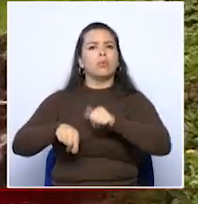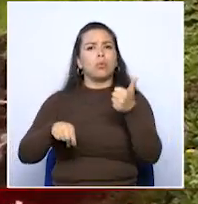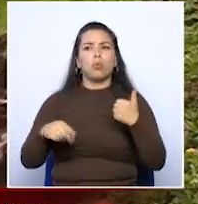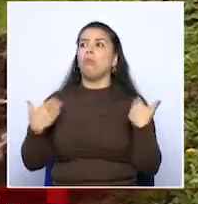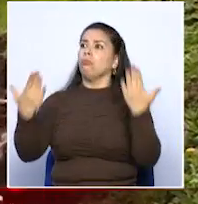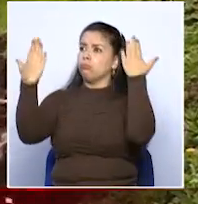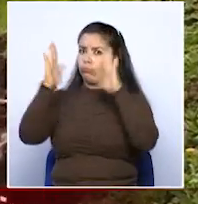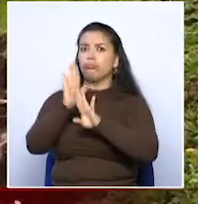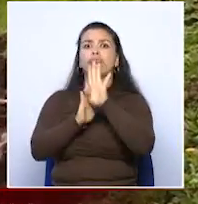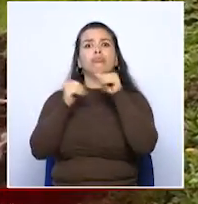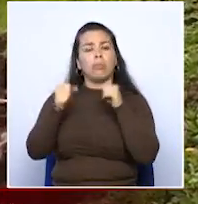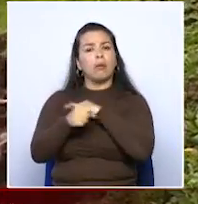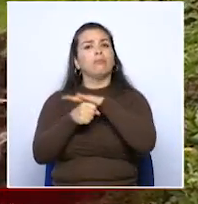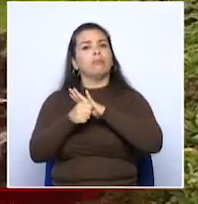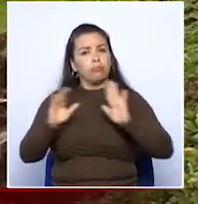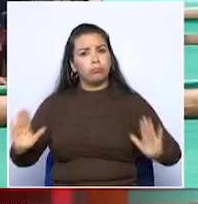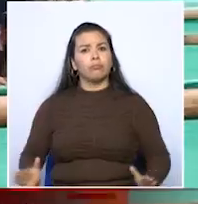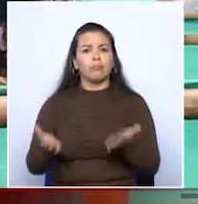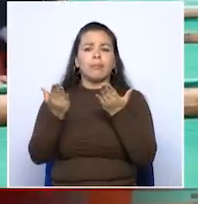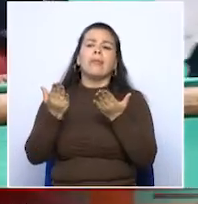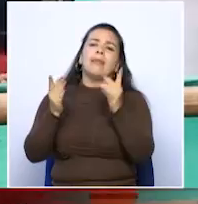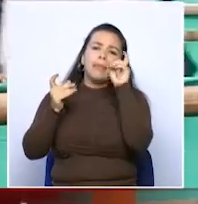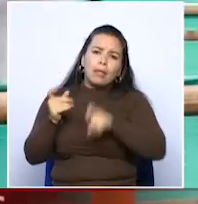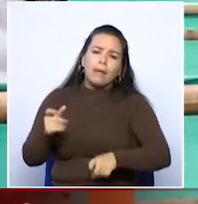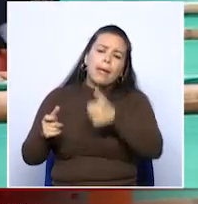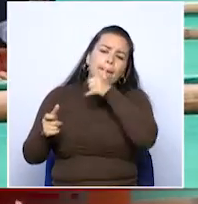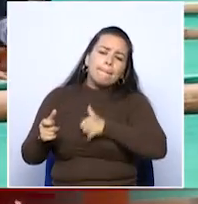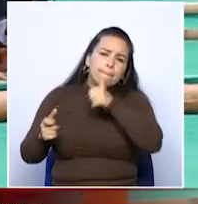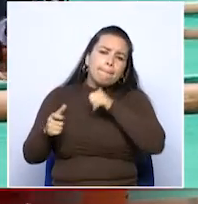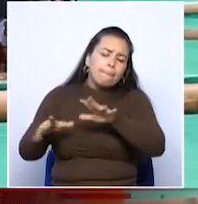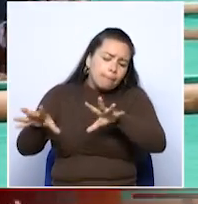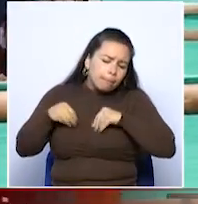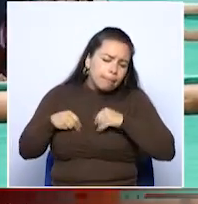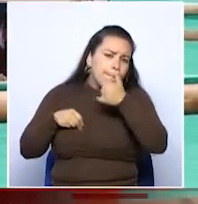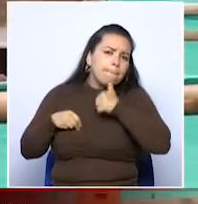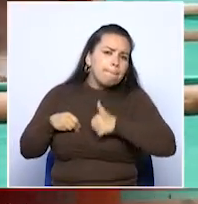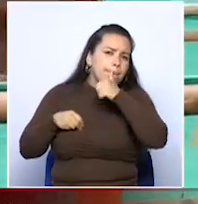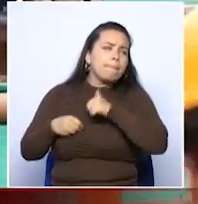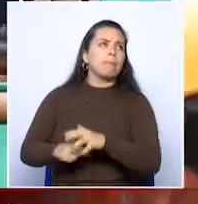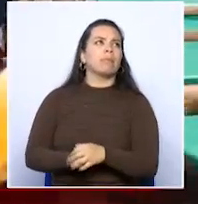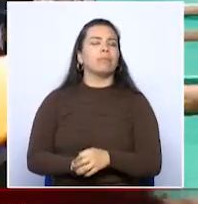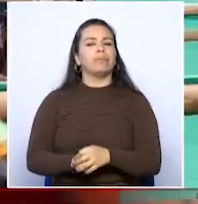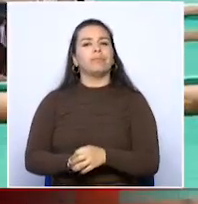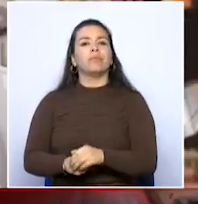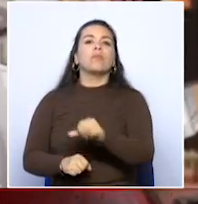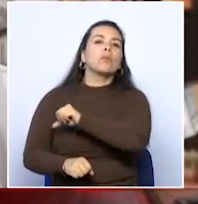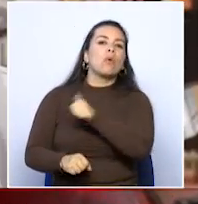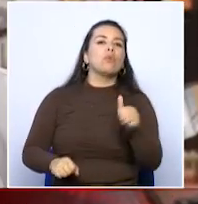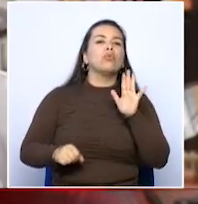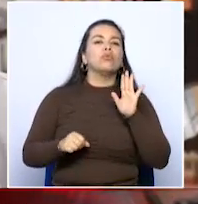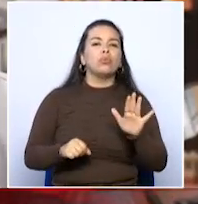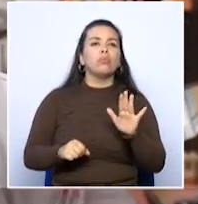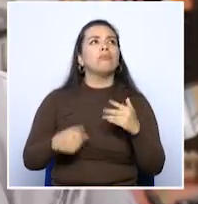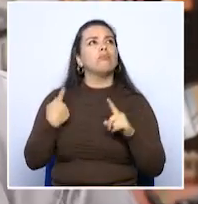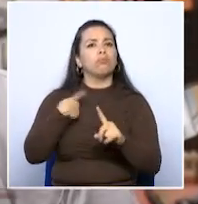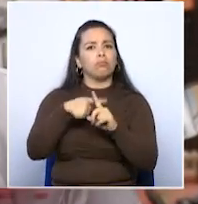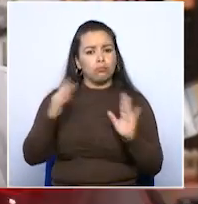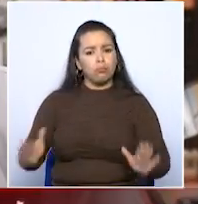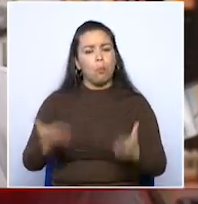un gran progreso para el barrio y por eso hay que esperar las incomodidades de las obras. Todo lo que sean obras de beneficio para la comunidad es positivo,